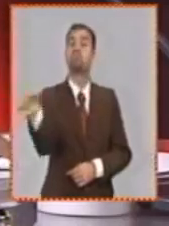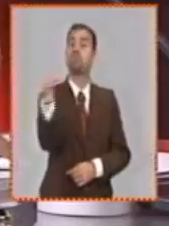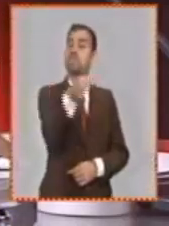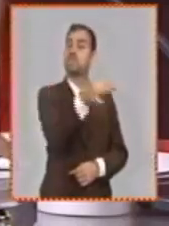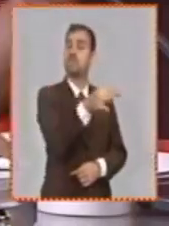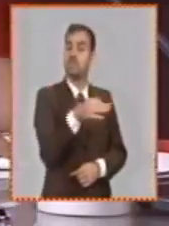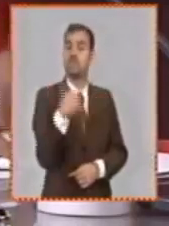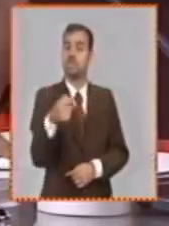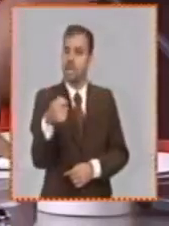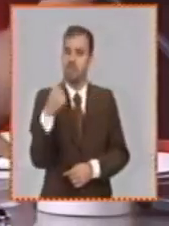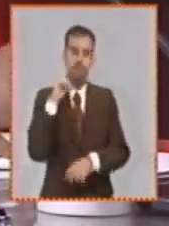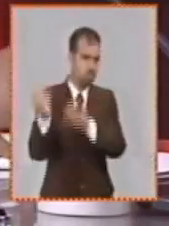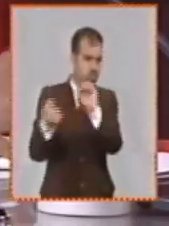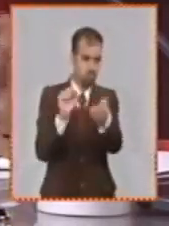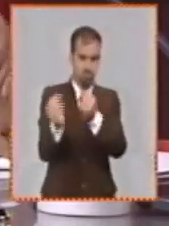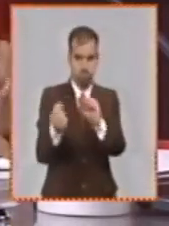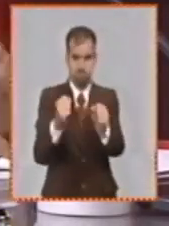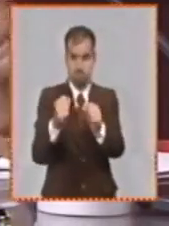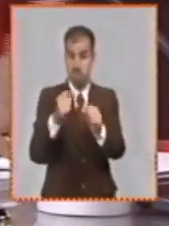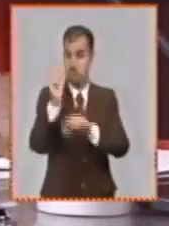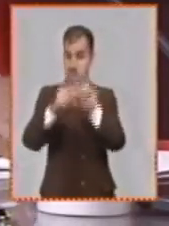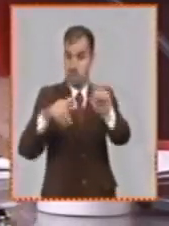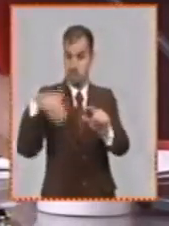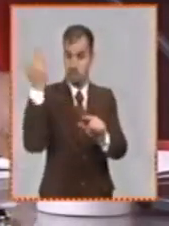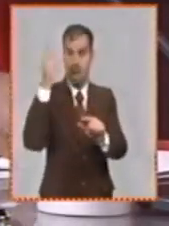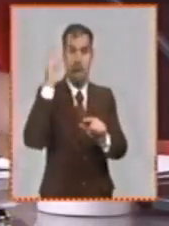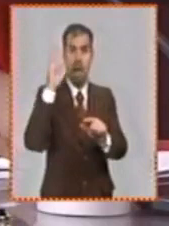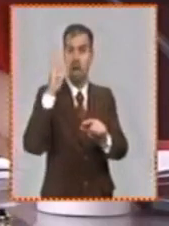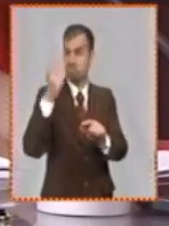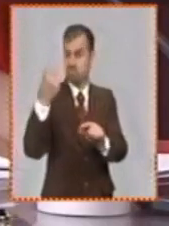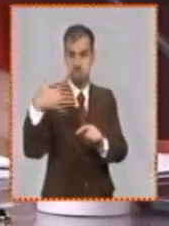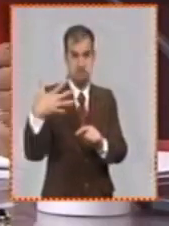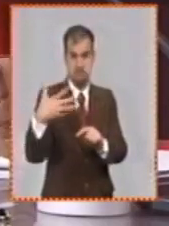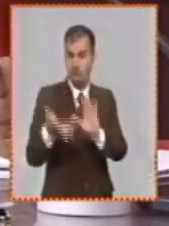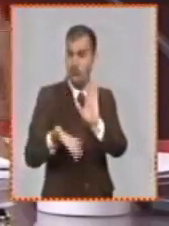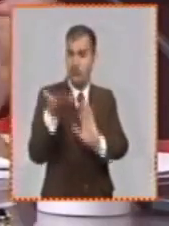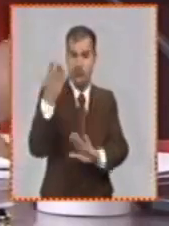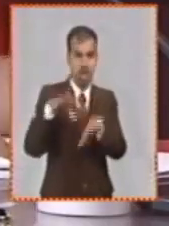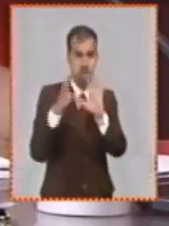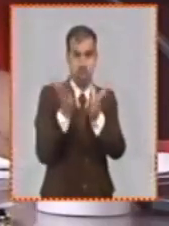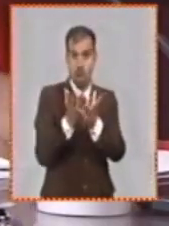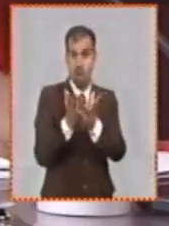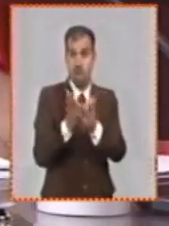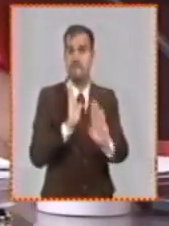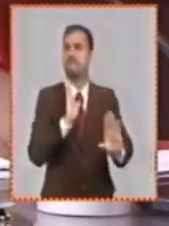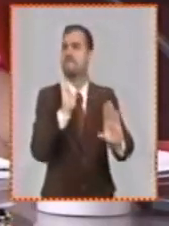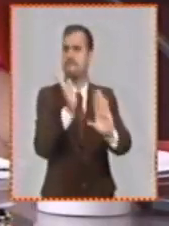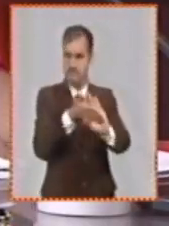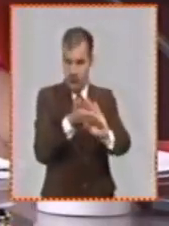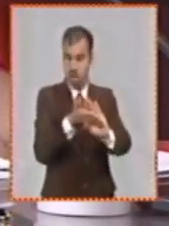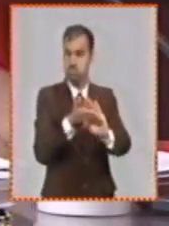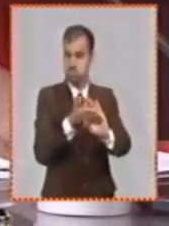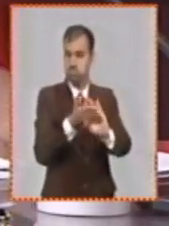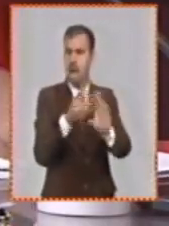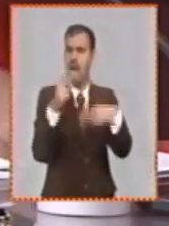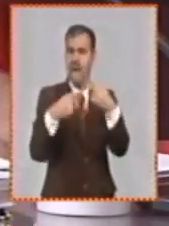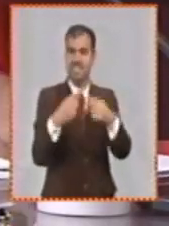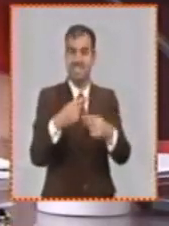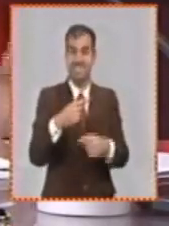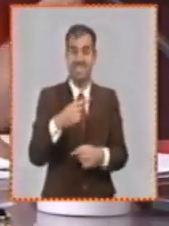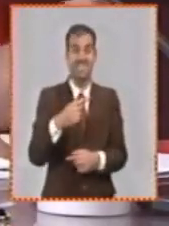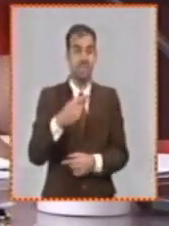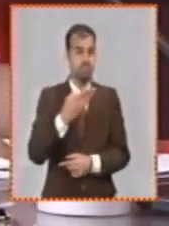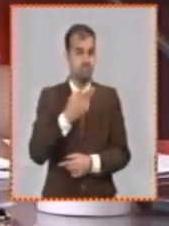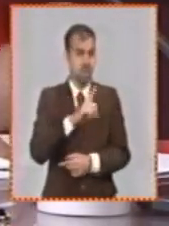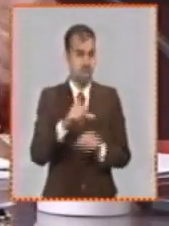seguimiento a esas violaciones que se detectan las medidas aunque se han aplicado retiros de licencia en la actividad